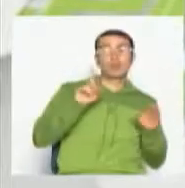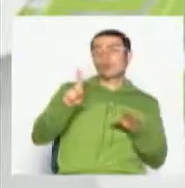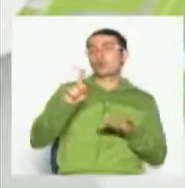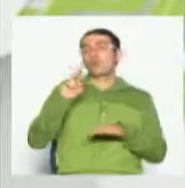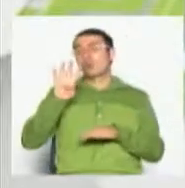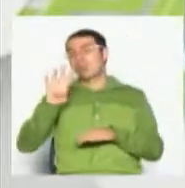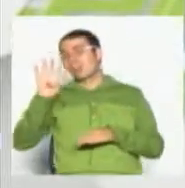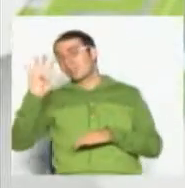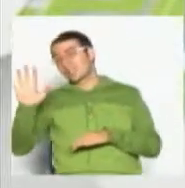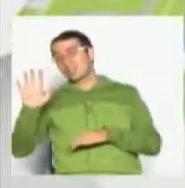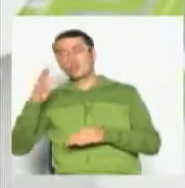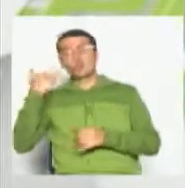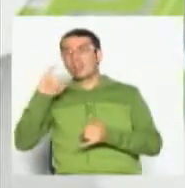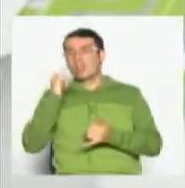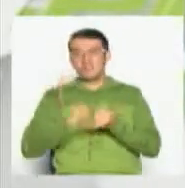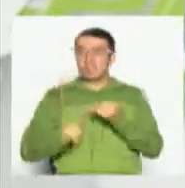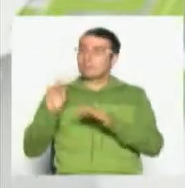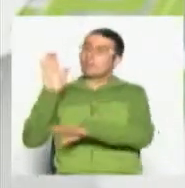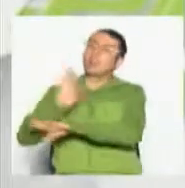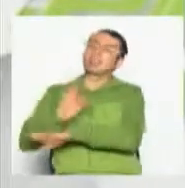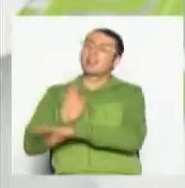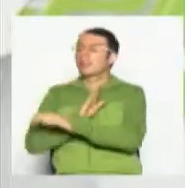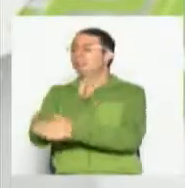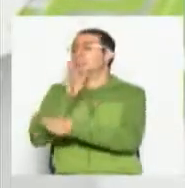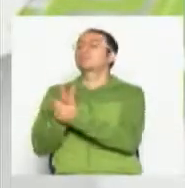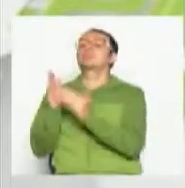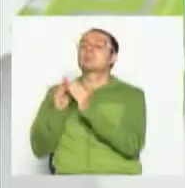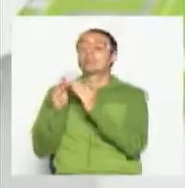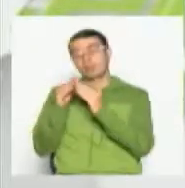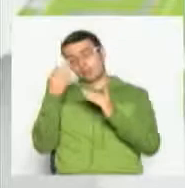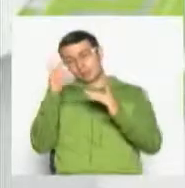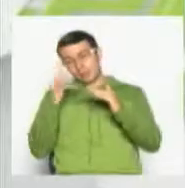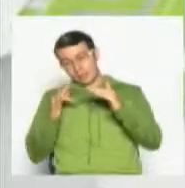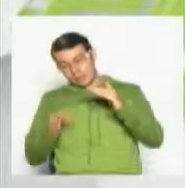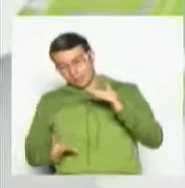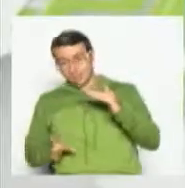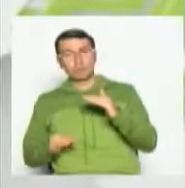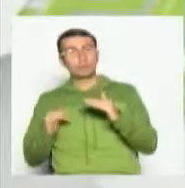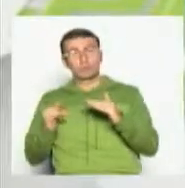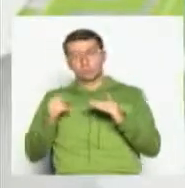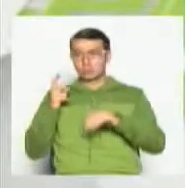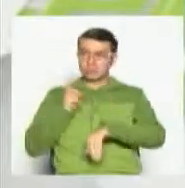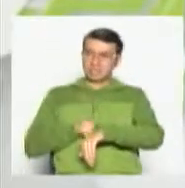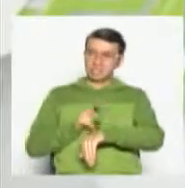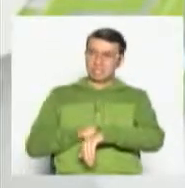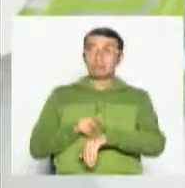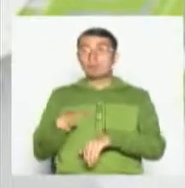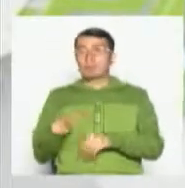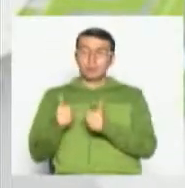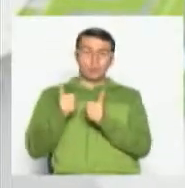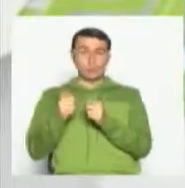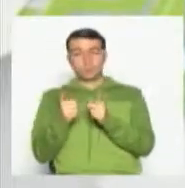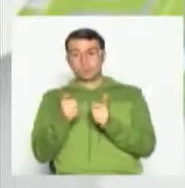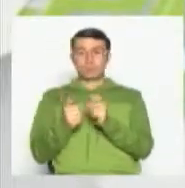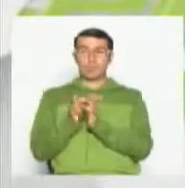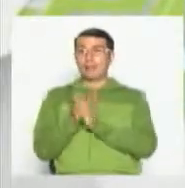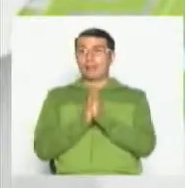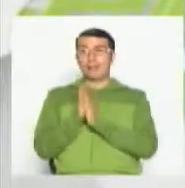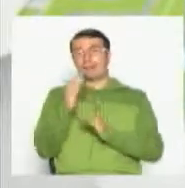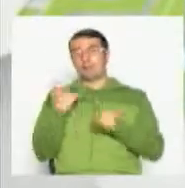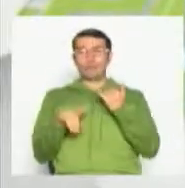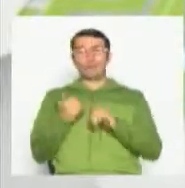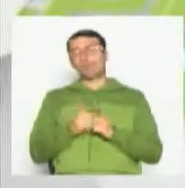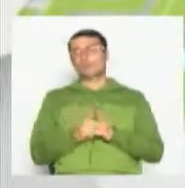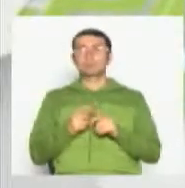colegio, está en la casa en la tarde, hace sus tareas y dedica un buen tiempo a su Xbox, etcétera. Pero